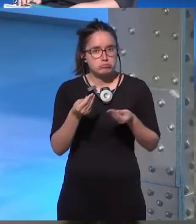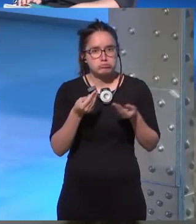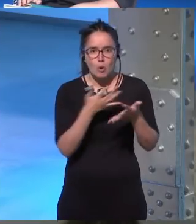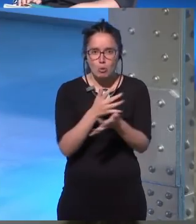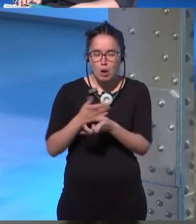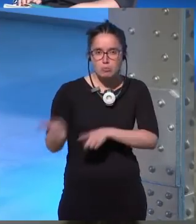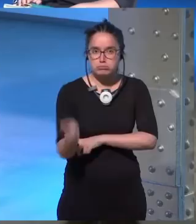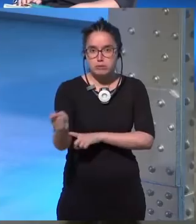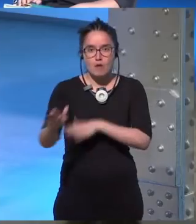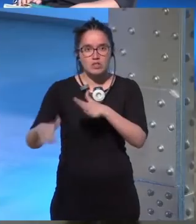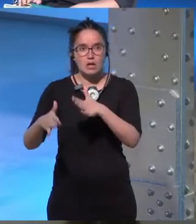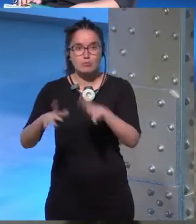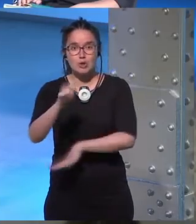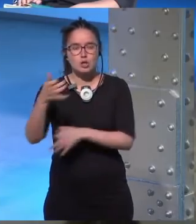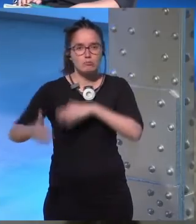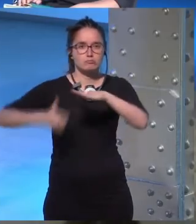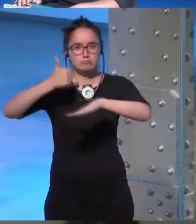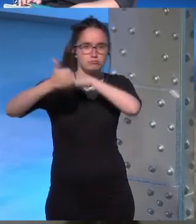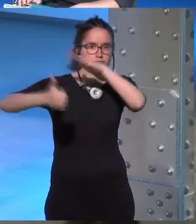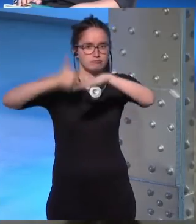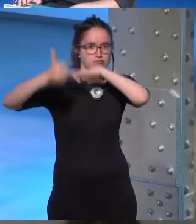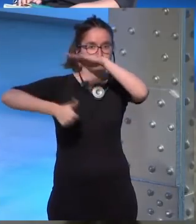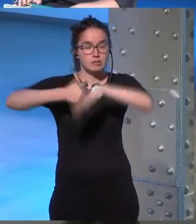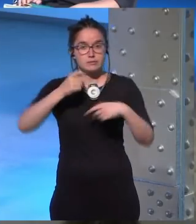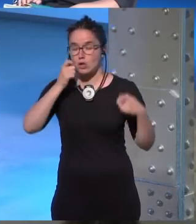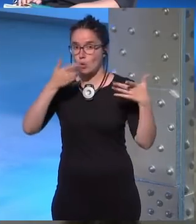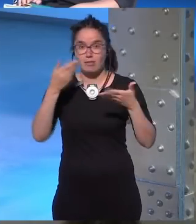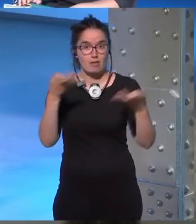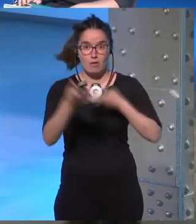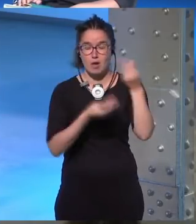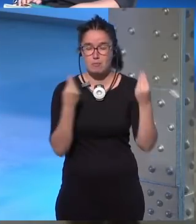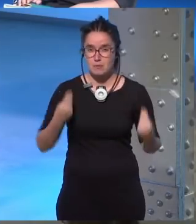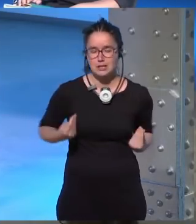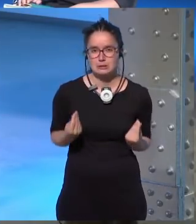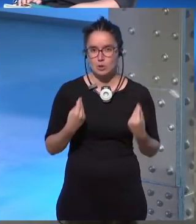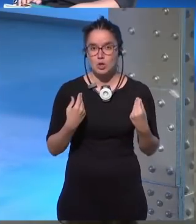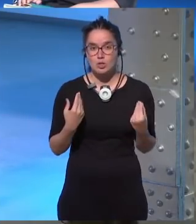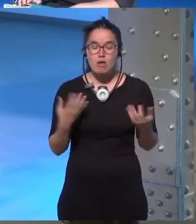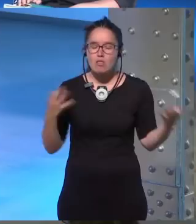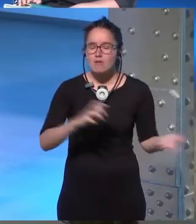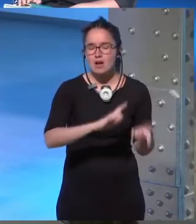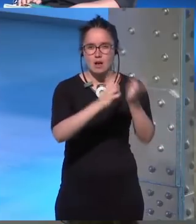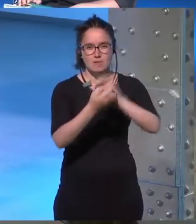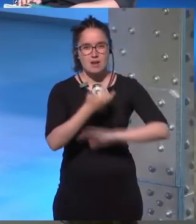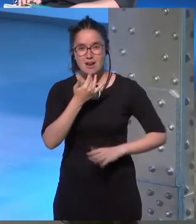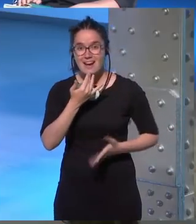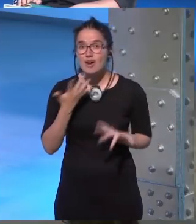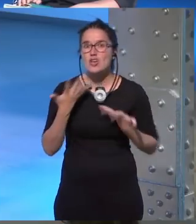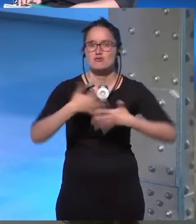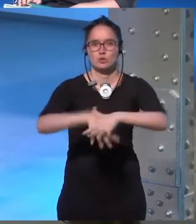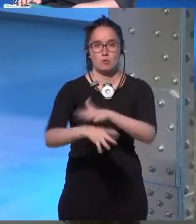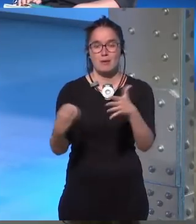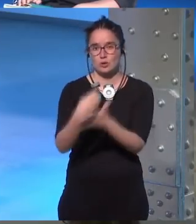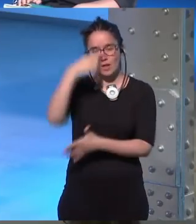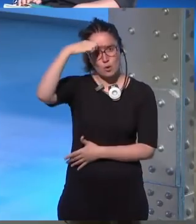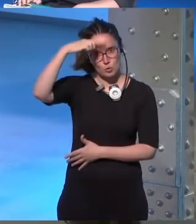ahí es donde consiguen los ascensos pues ella se dio cuenta de que tenía que hacer algo así eso es lo que tendríamos que cambiar crear algo inclusivo para